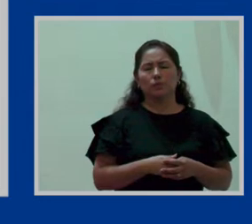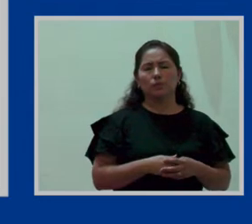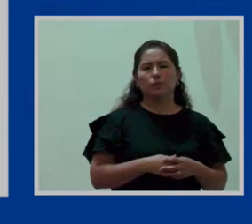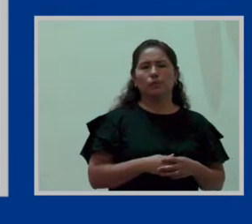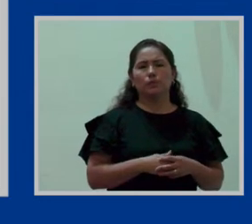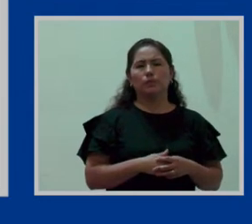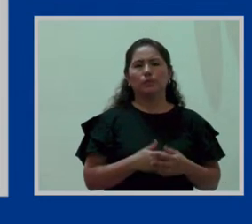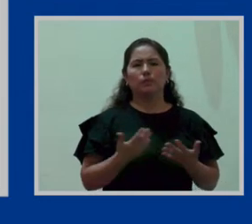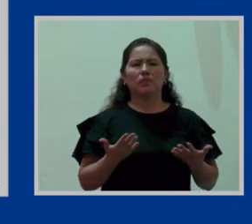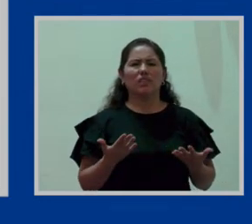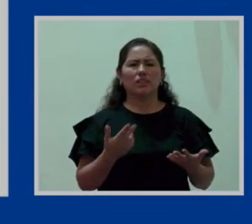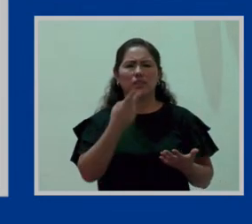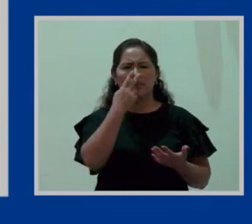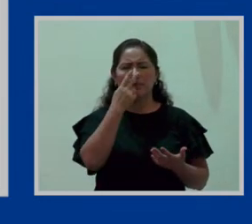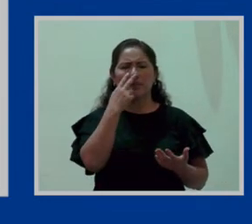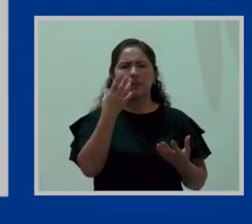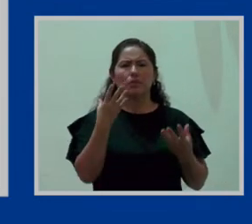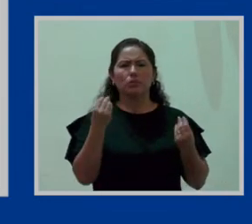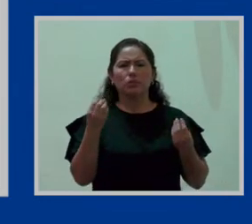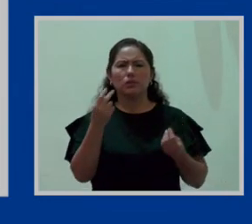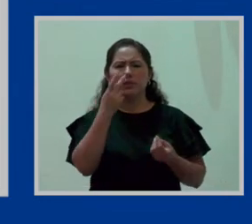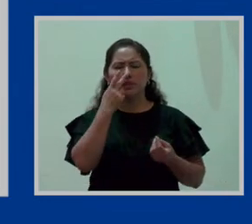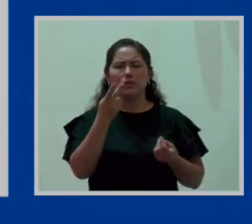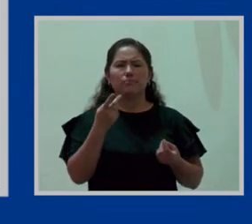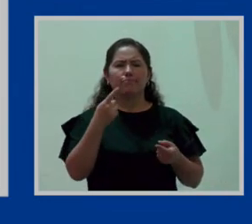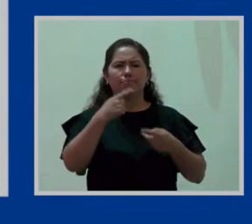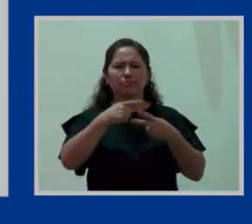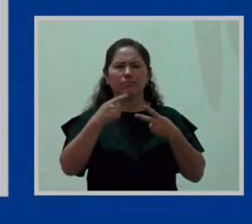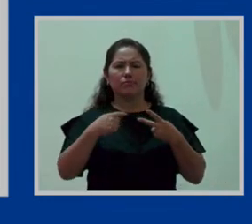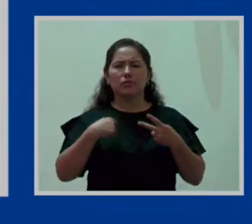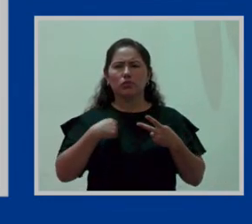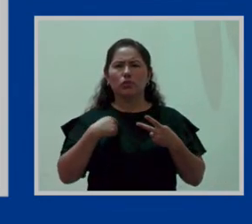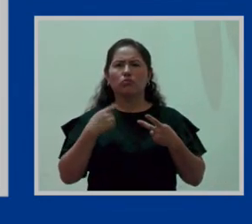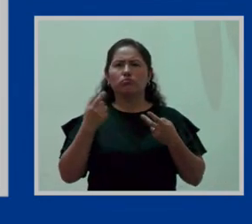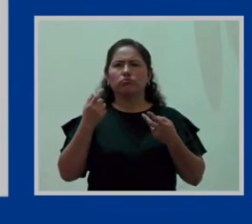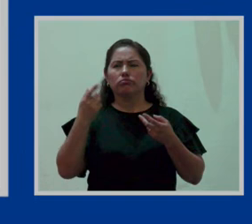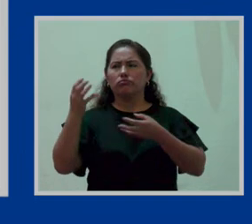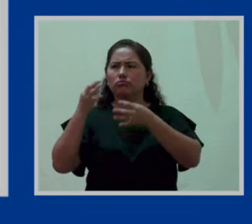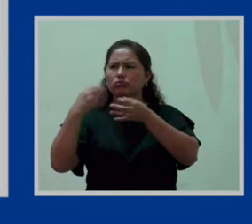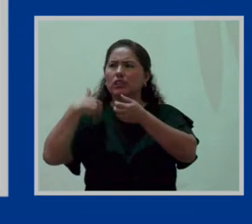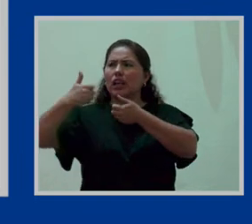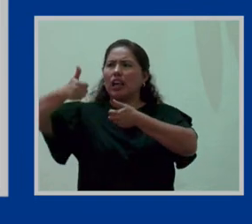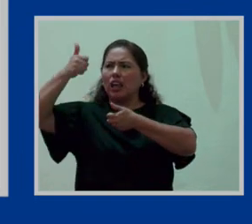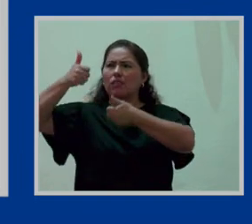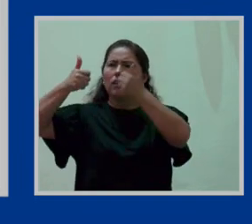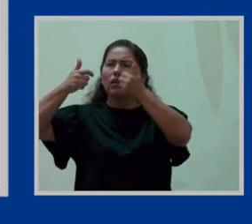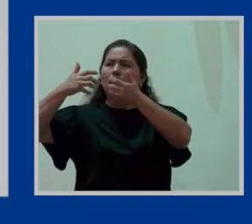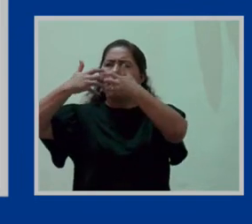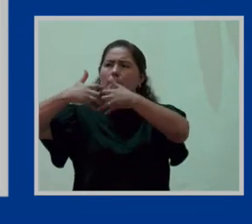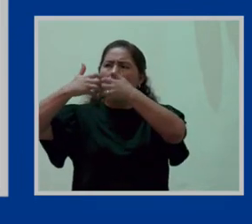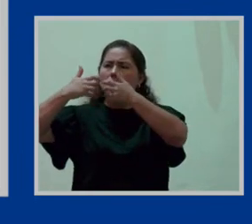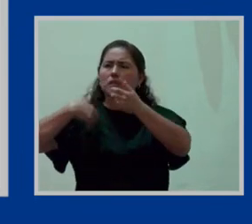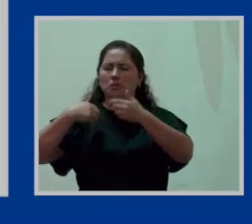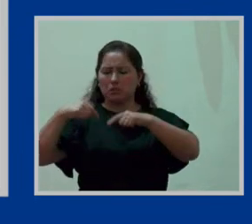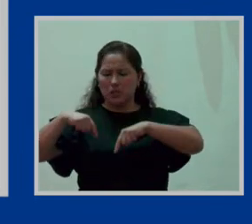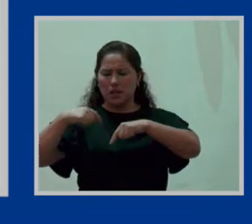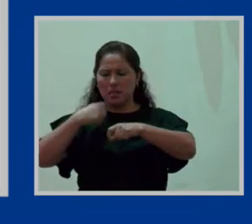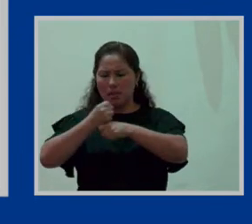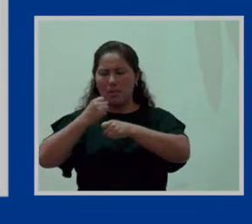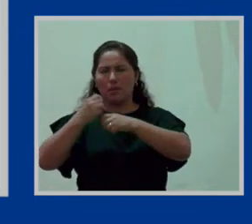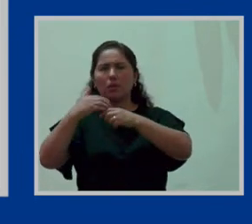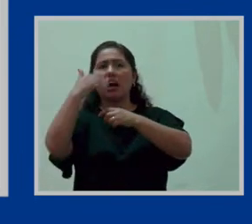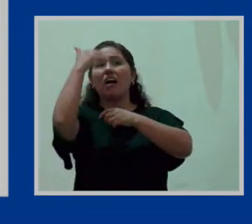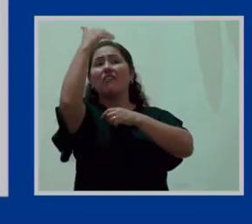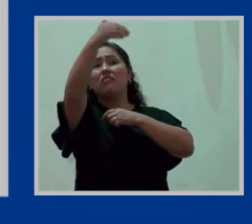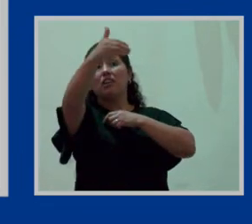y resulta que tenemos, hemos conseguido hacer, digamos, un convenio de una empresa que se encuentra al frente de la Panamericana